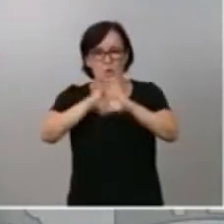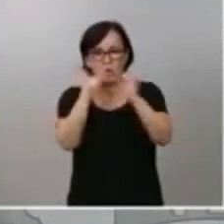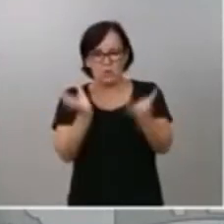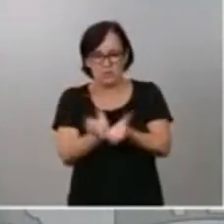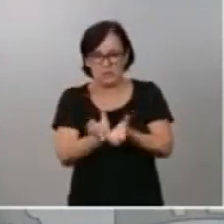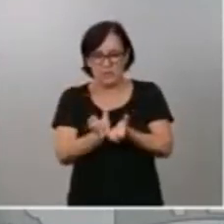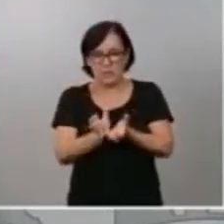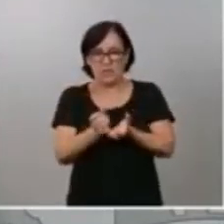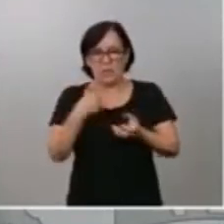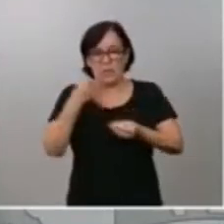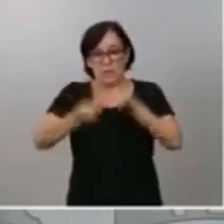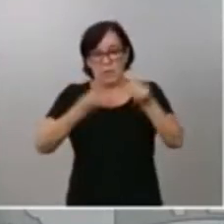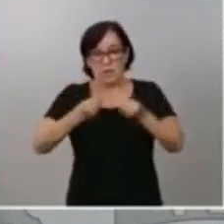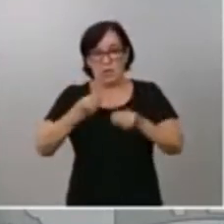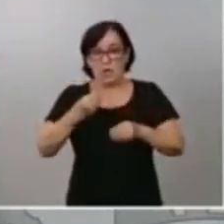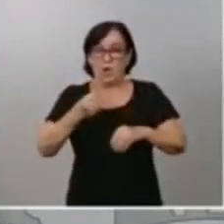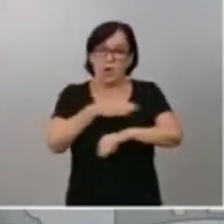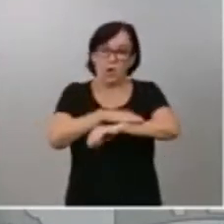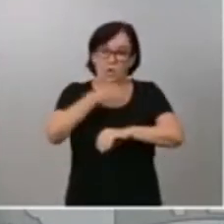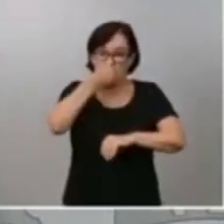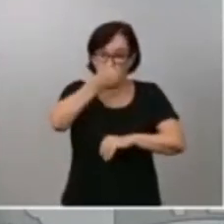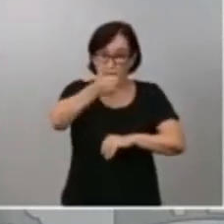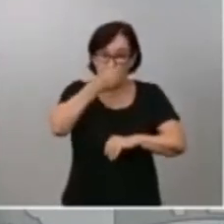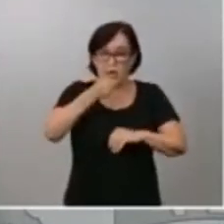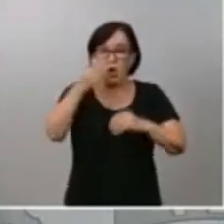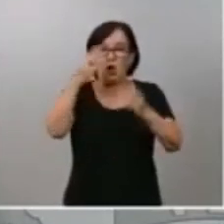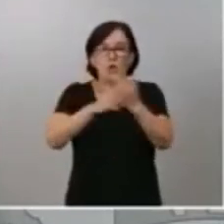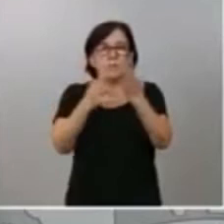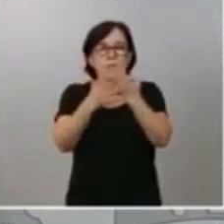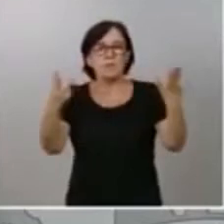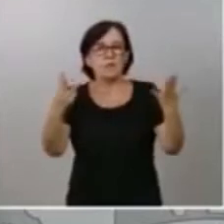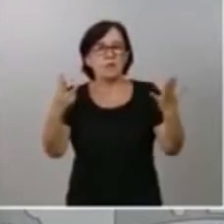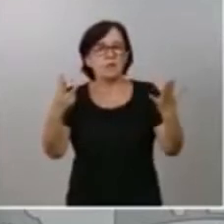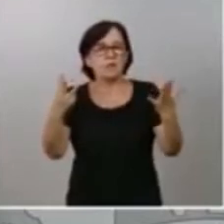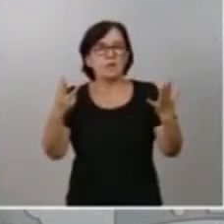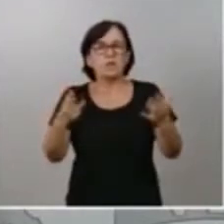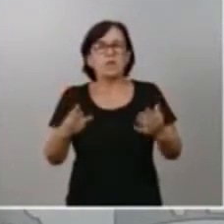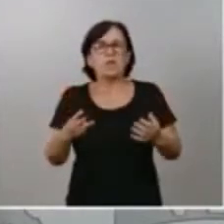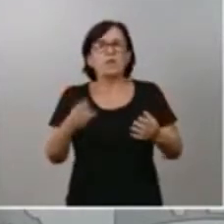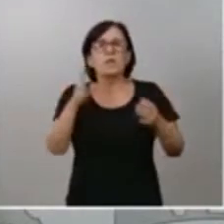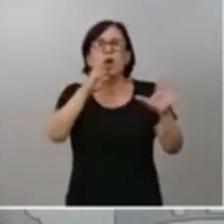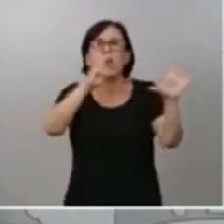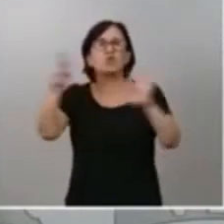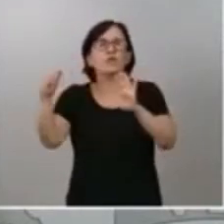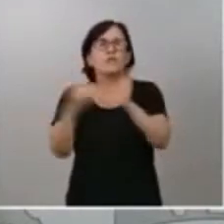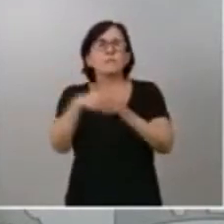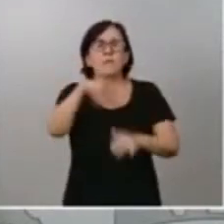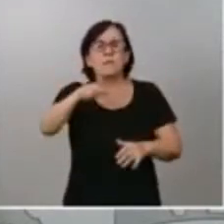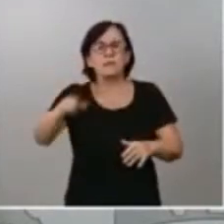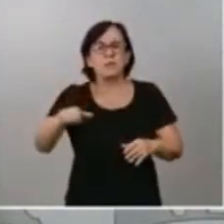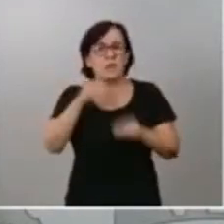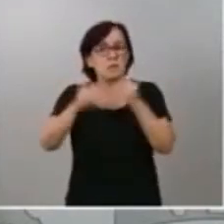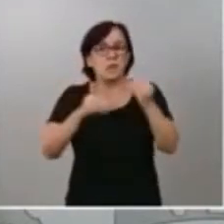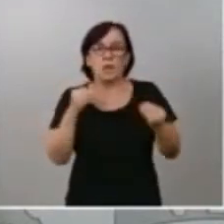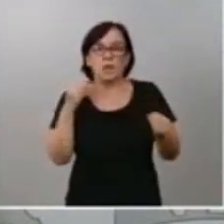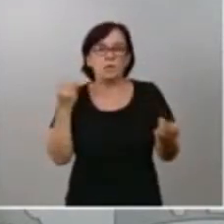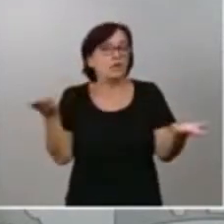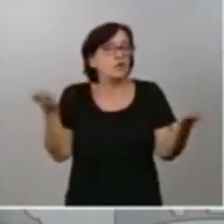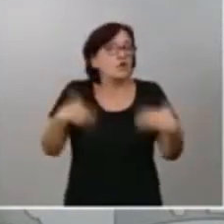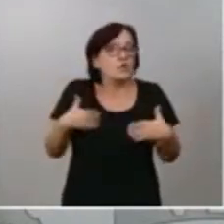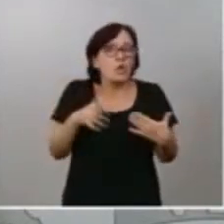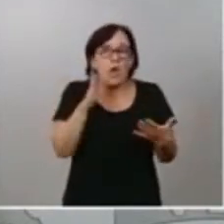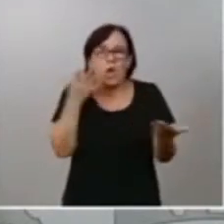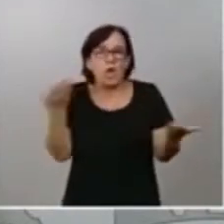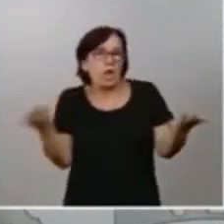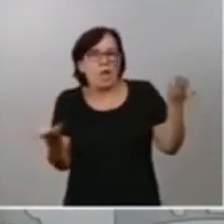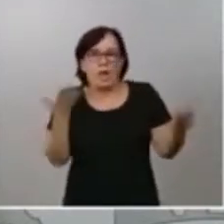socialista en 2018 y sin que más de 800.000 personas habrían quedado desprotegidas en plena pandemia. Y esto